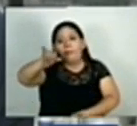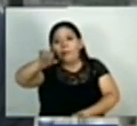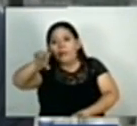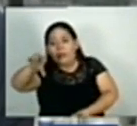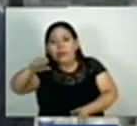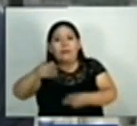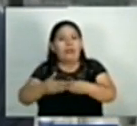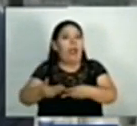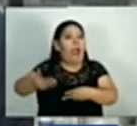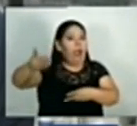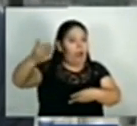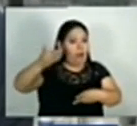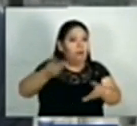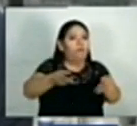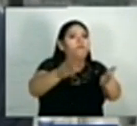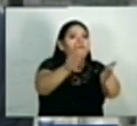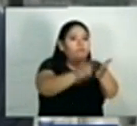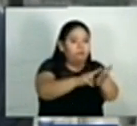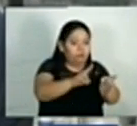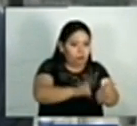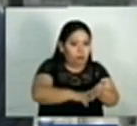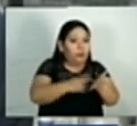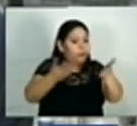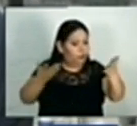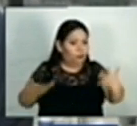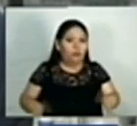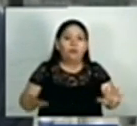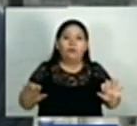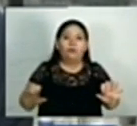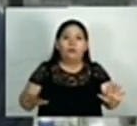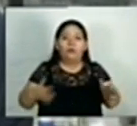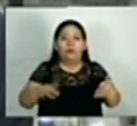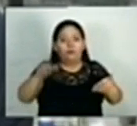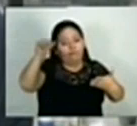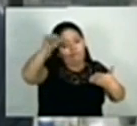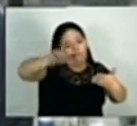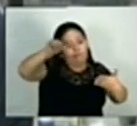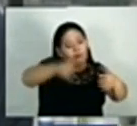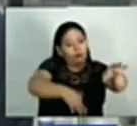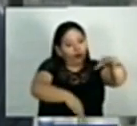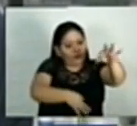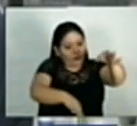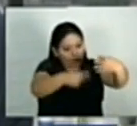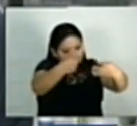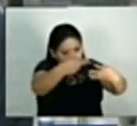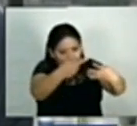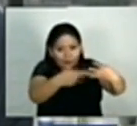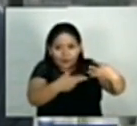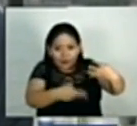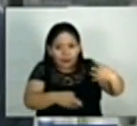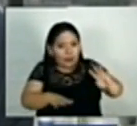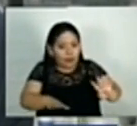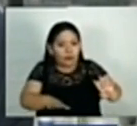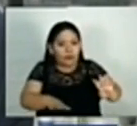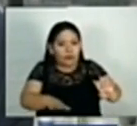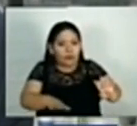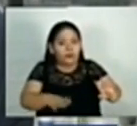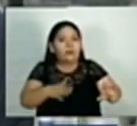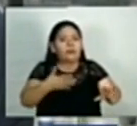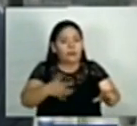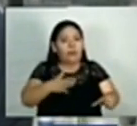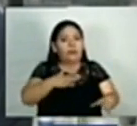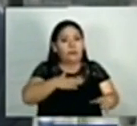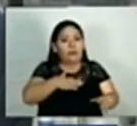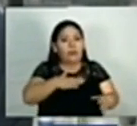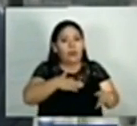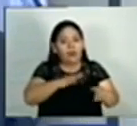antelación, se han hecho ya el análisis legal que corresponde, se les ha hecho